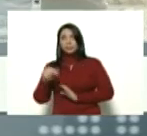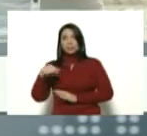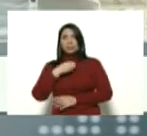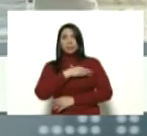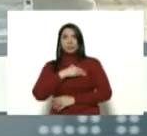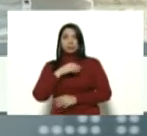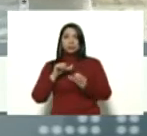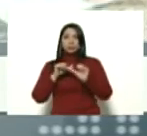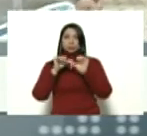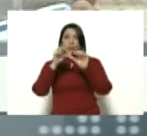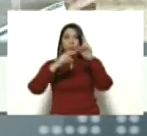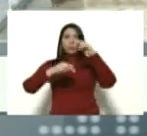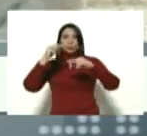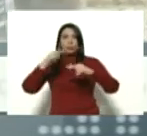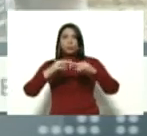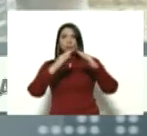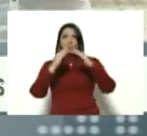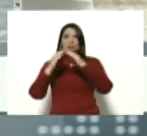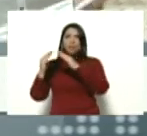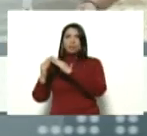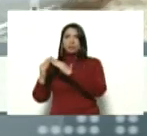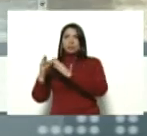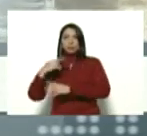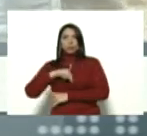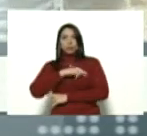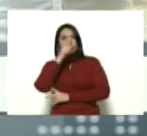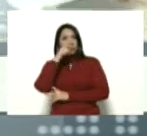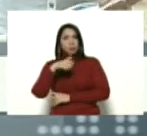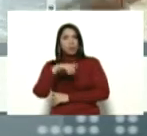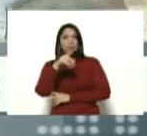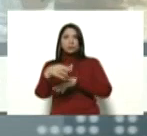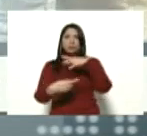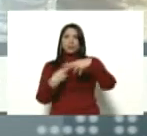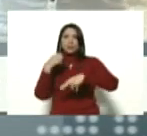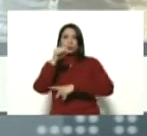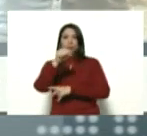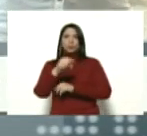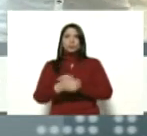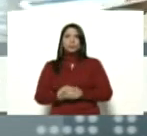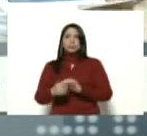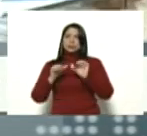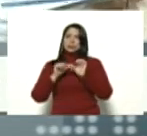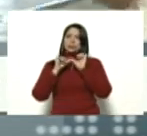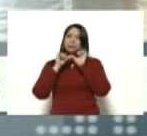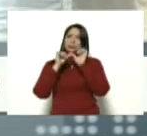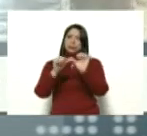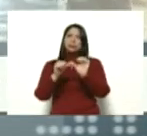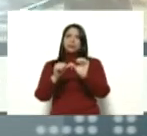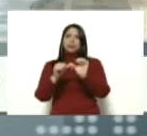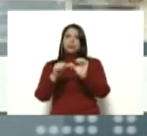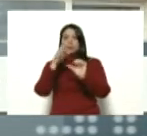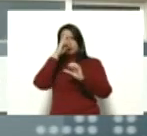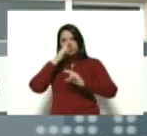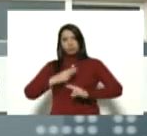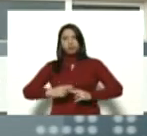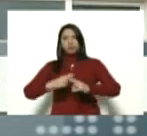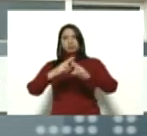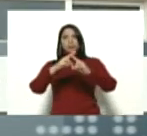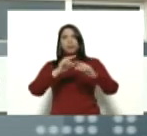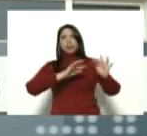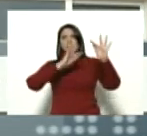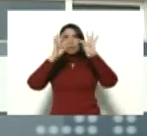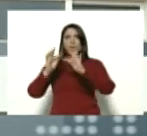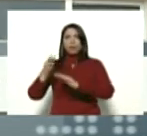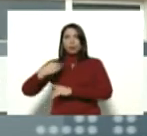seguirá construyendo casas para nuestro pueblo esta revolución sigue y seguirá honrando el legado de